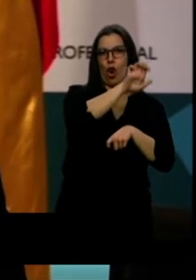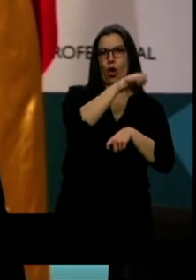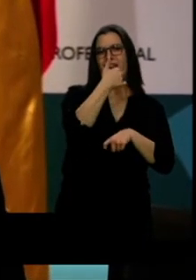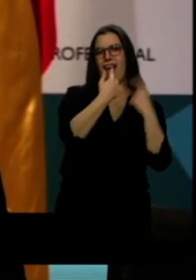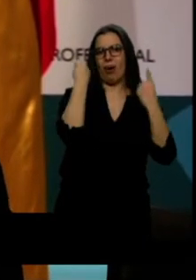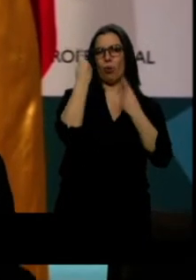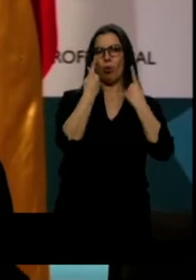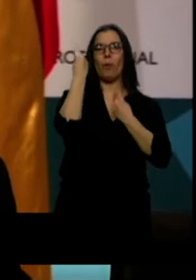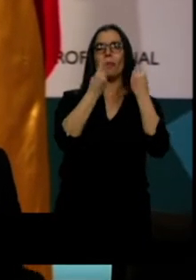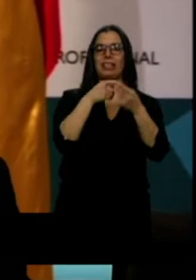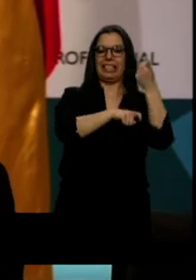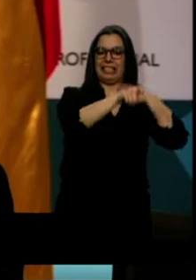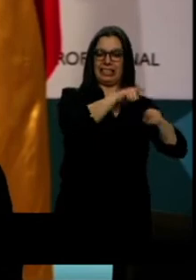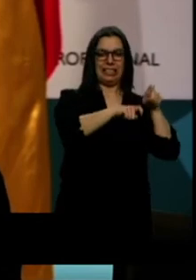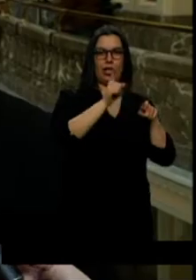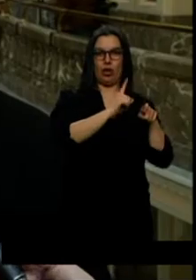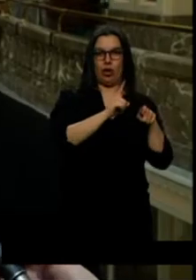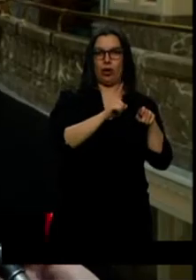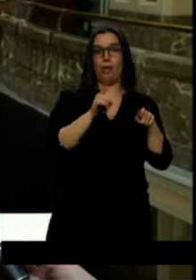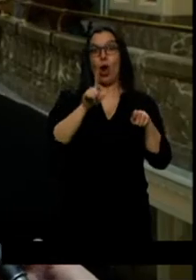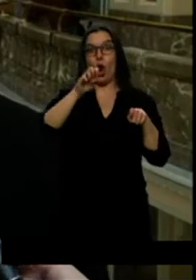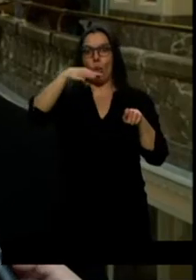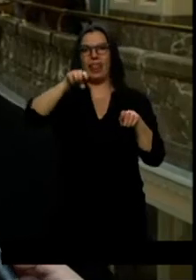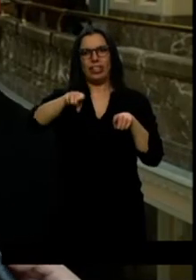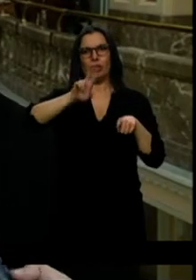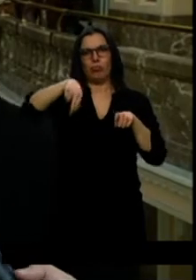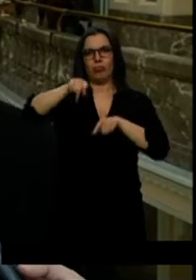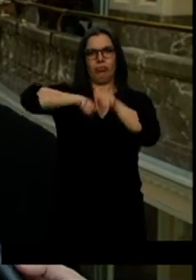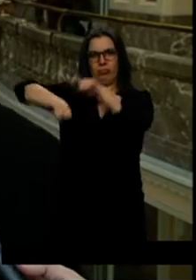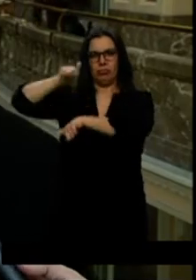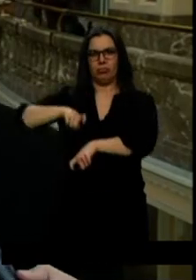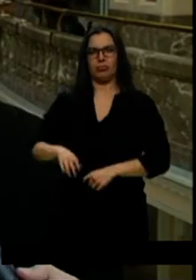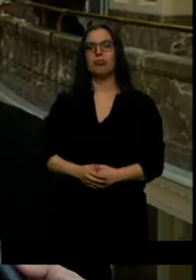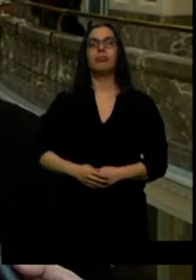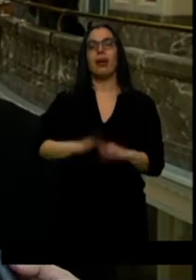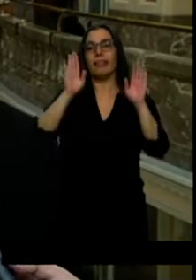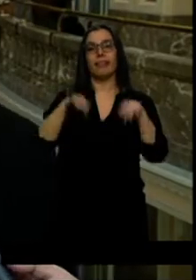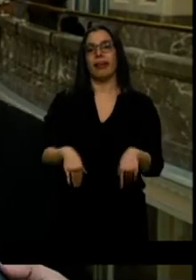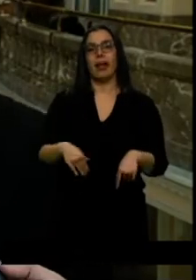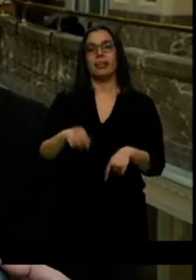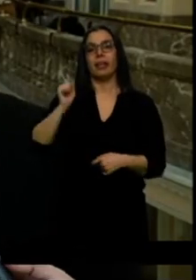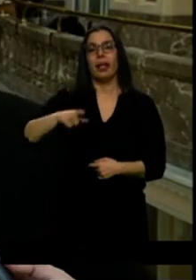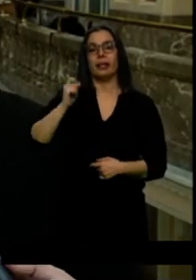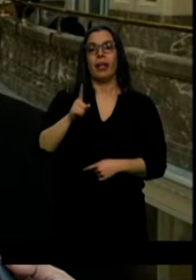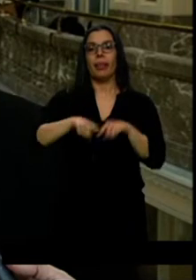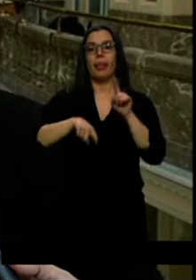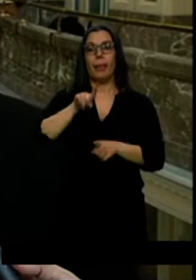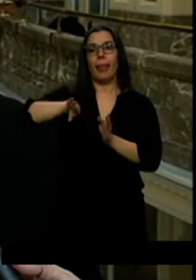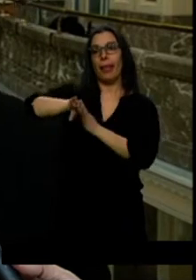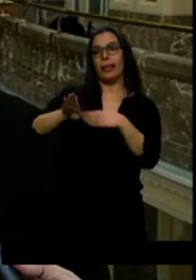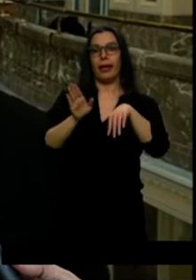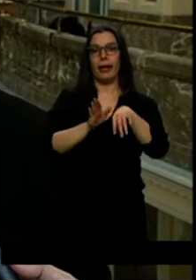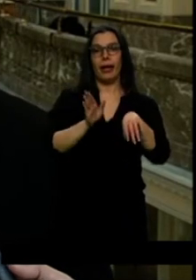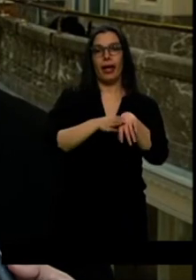volver a la LOE desde la 11 es un adelanto. Hemos asistido al típico pendulazo, partido que gobierna, partido que impone su visión